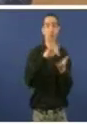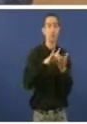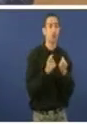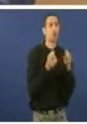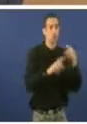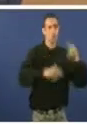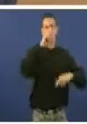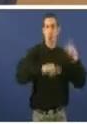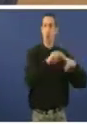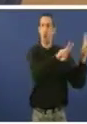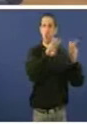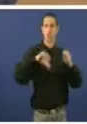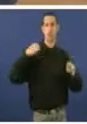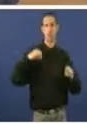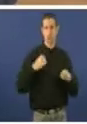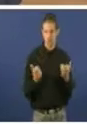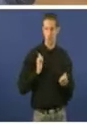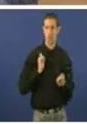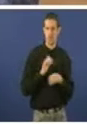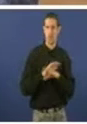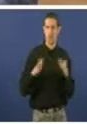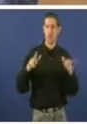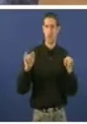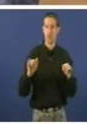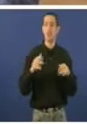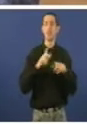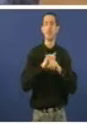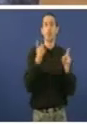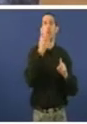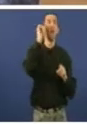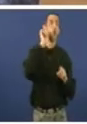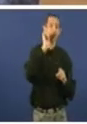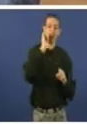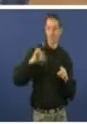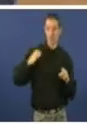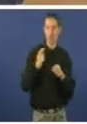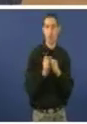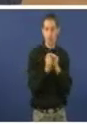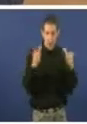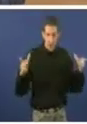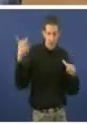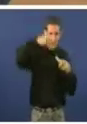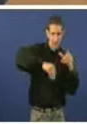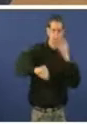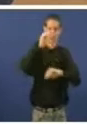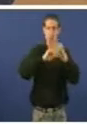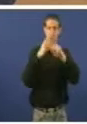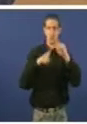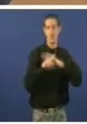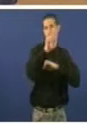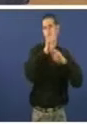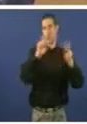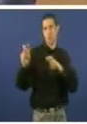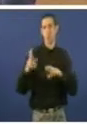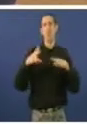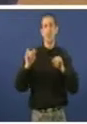Recortar e non dar ninguna solución nin ampliar o hospital de Ourense en plena bonanza económica. Recortar e non facer nada nos Alnés